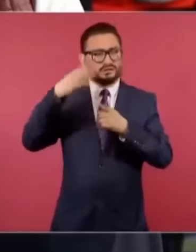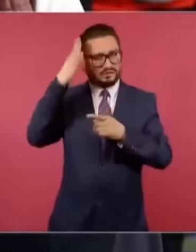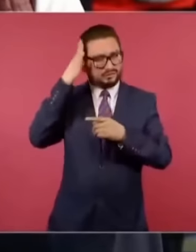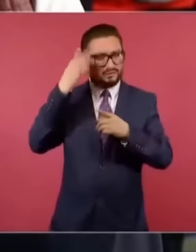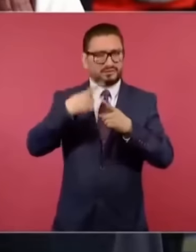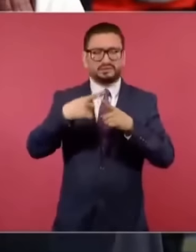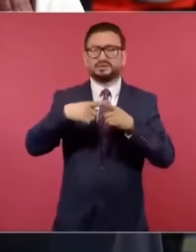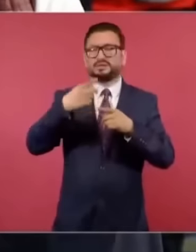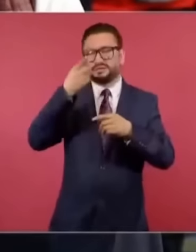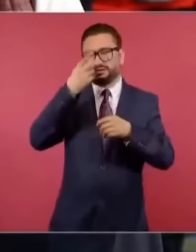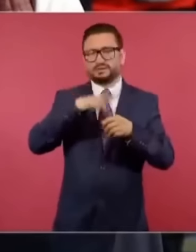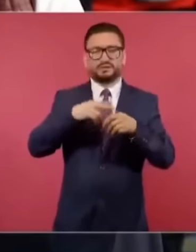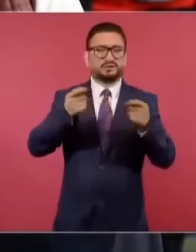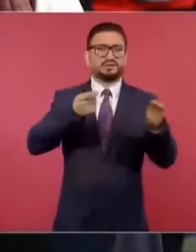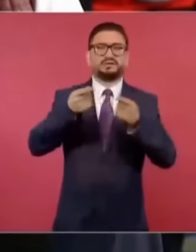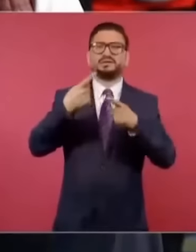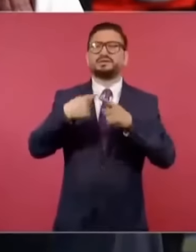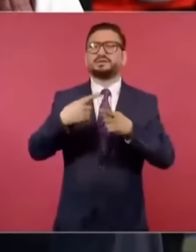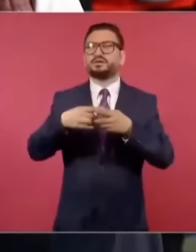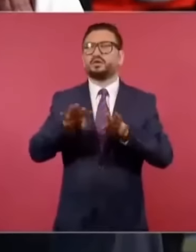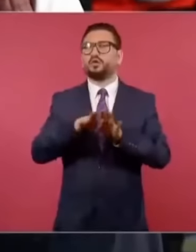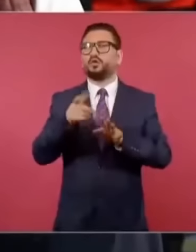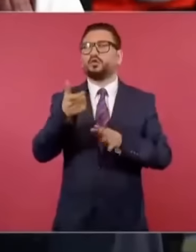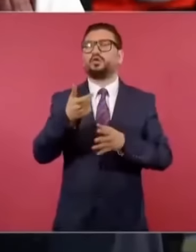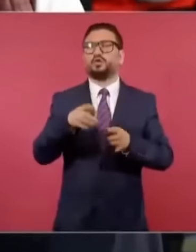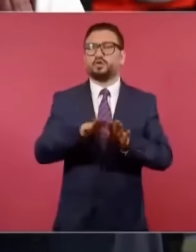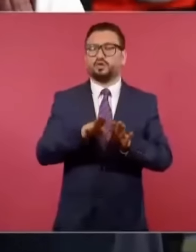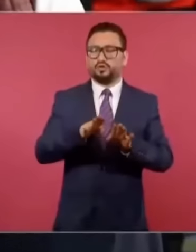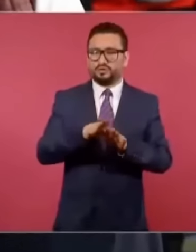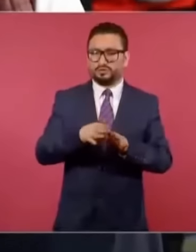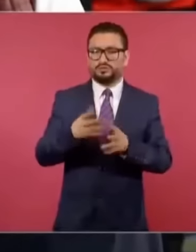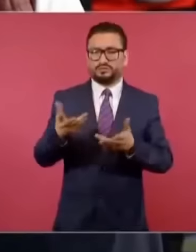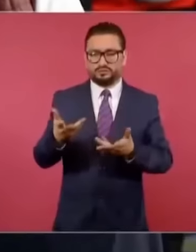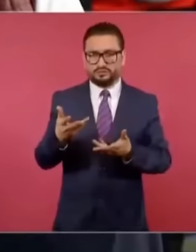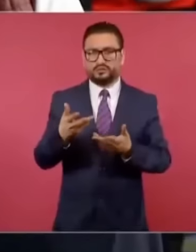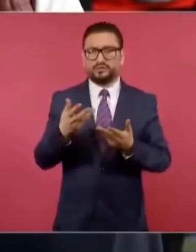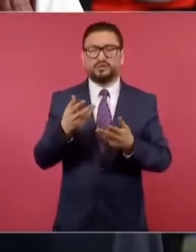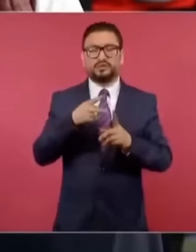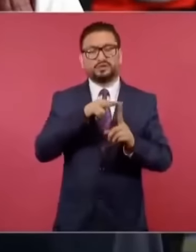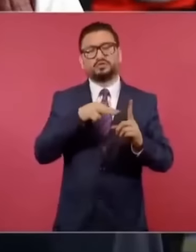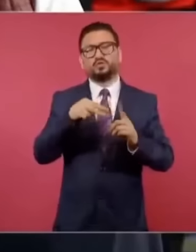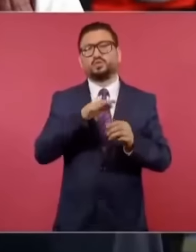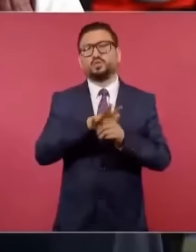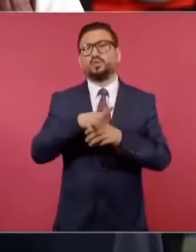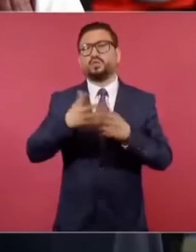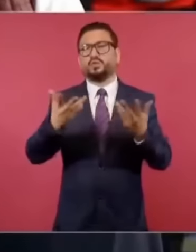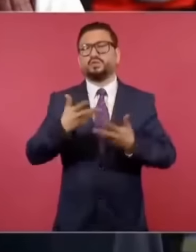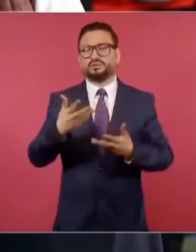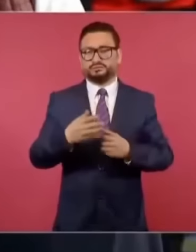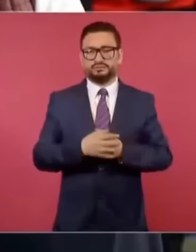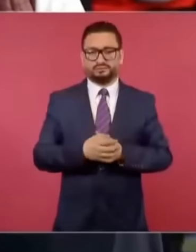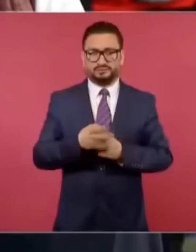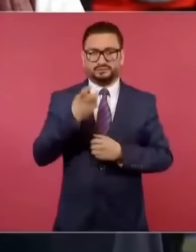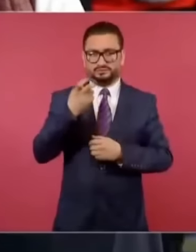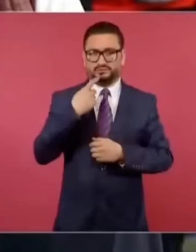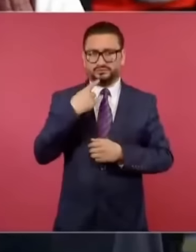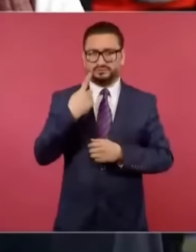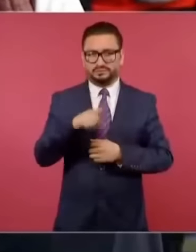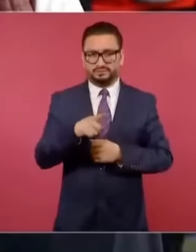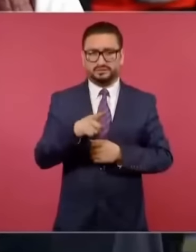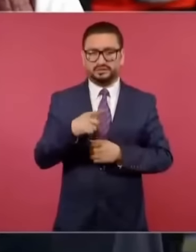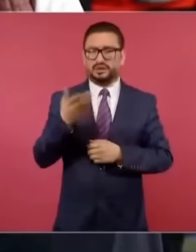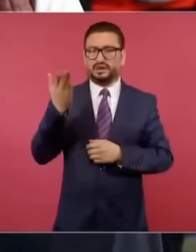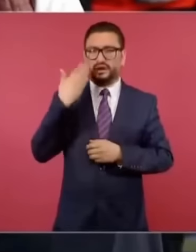quién lo coordina, quién lo financia, cómo se financia y desde qué perspectivas actúa. Esta denuncia que